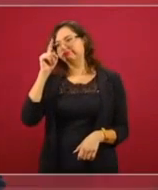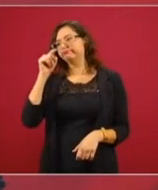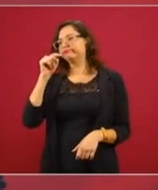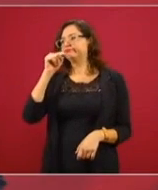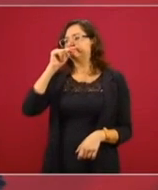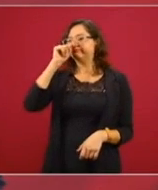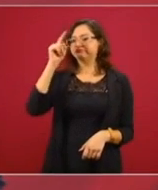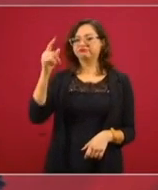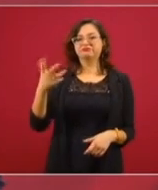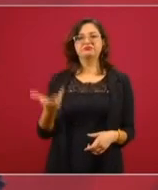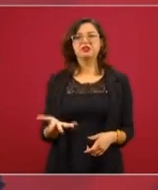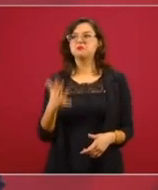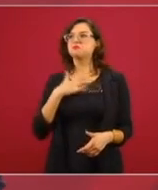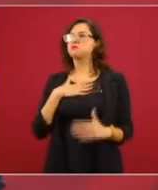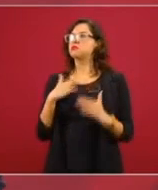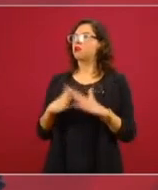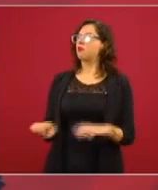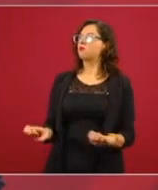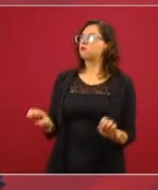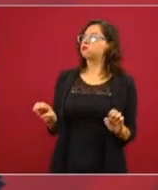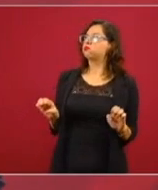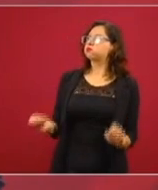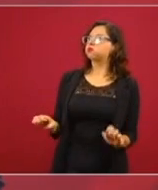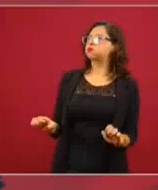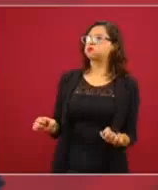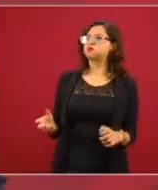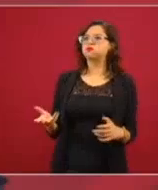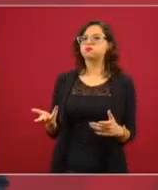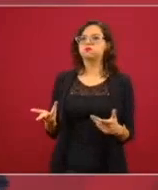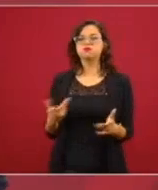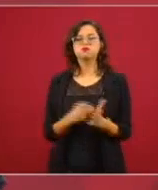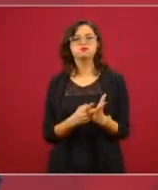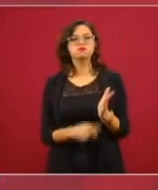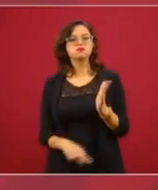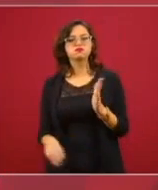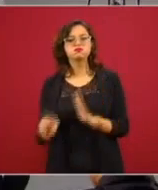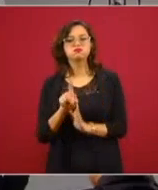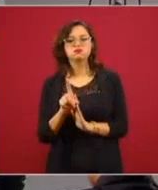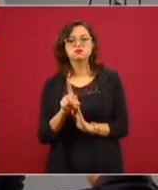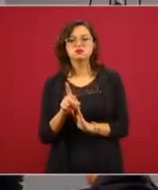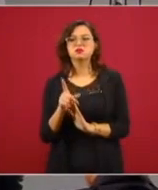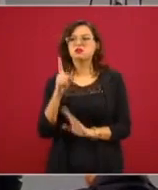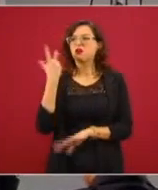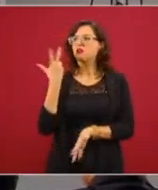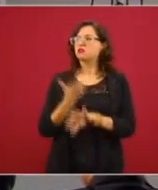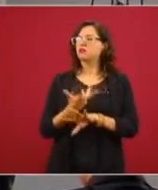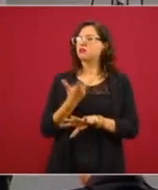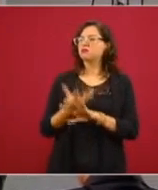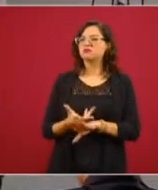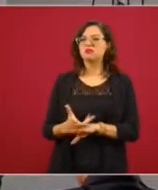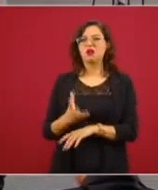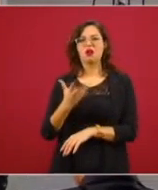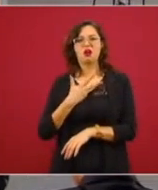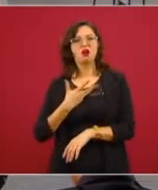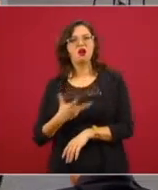las mansiones, los departamentos en Estados Unidos,